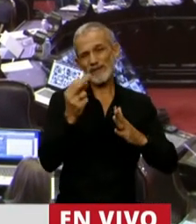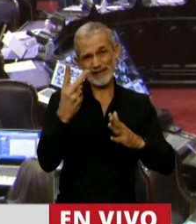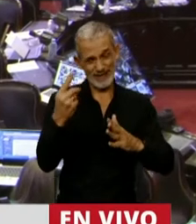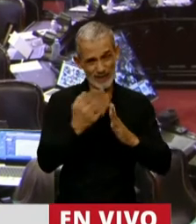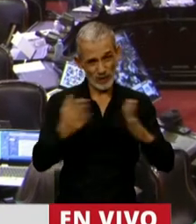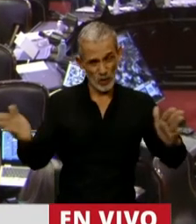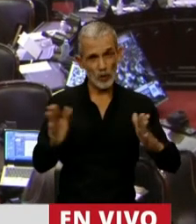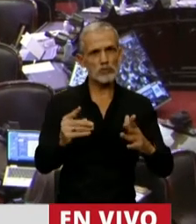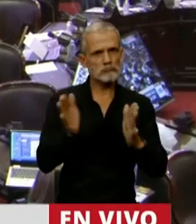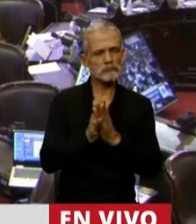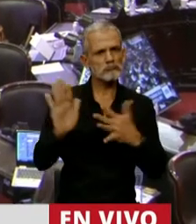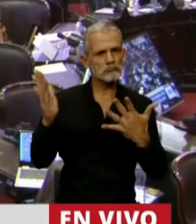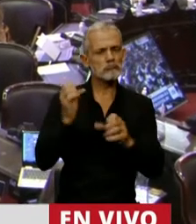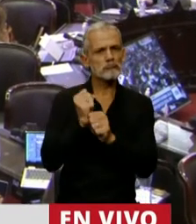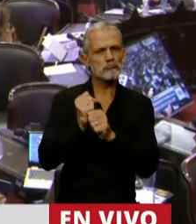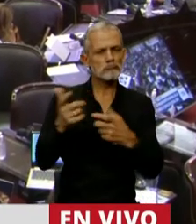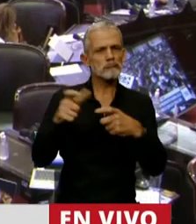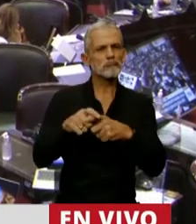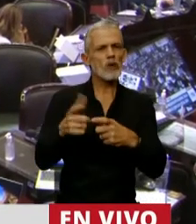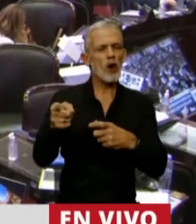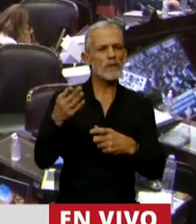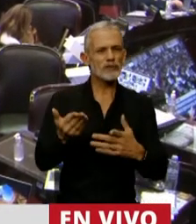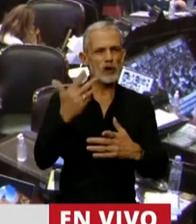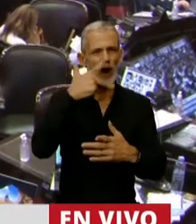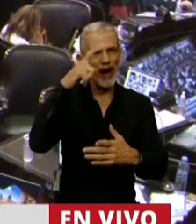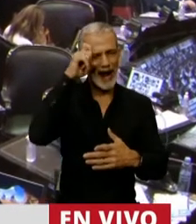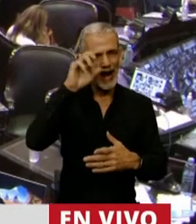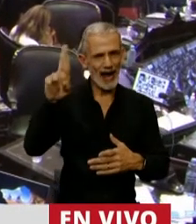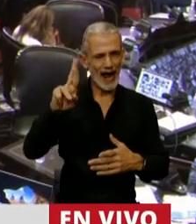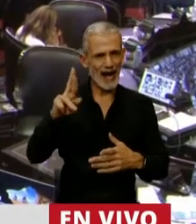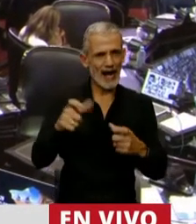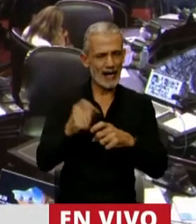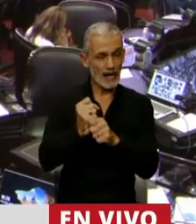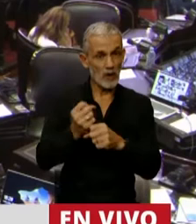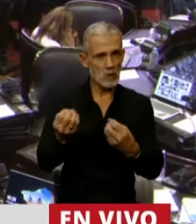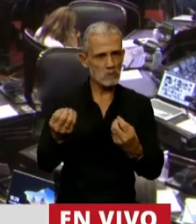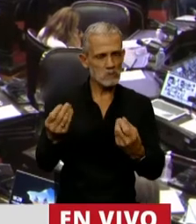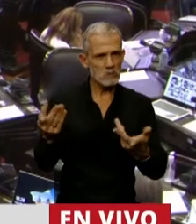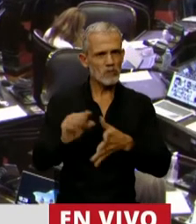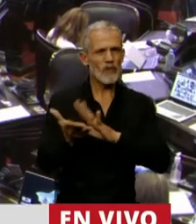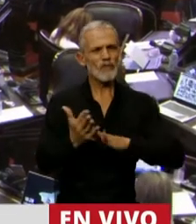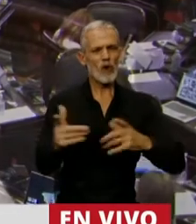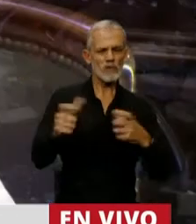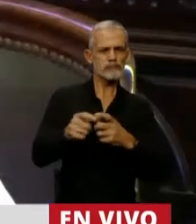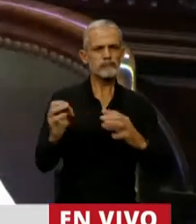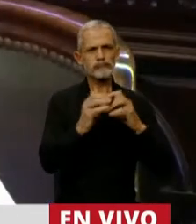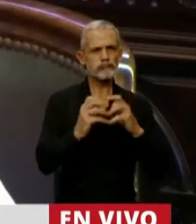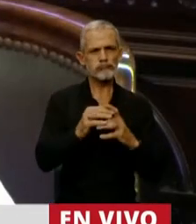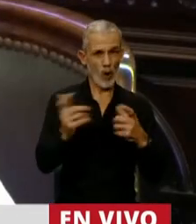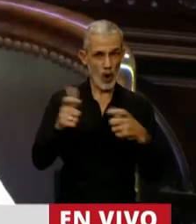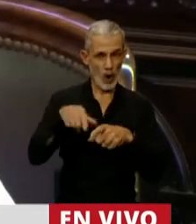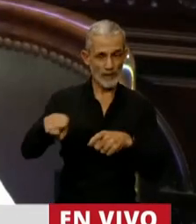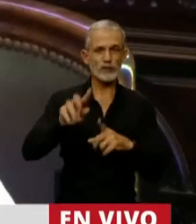quiero reconocer la labor del Presidente de la Comisión de Presupuestos, el Diputado Carlos Heller, por la forma en que condujo el debate.